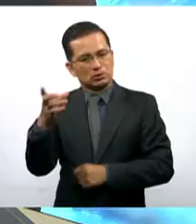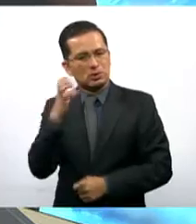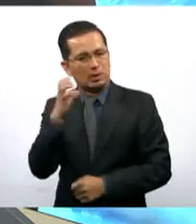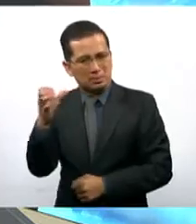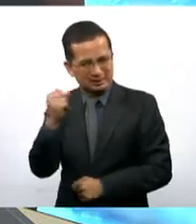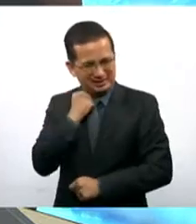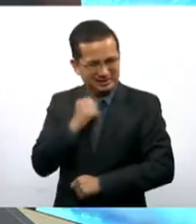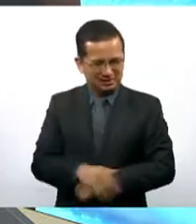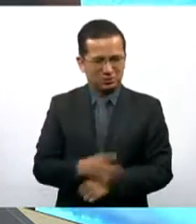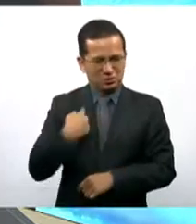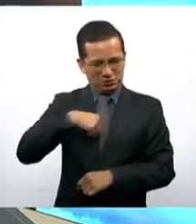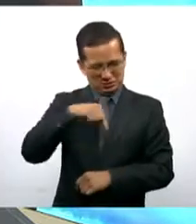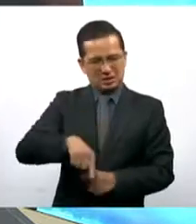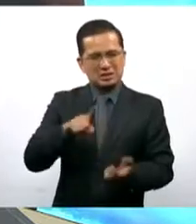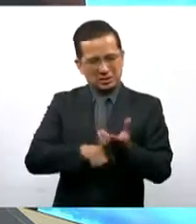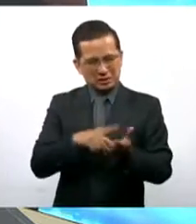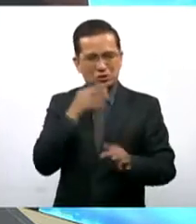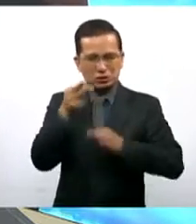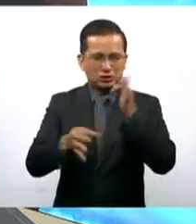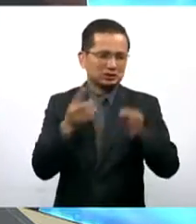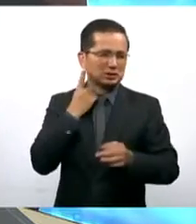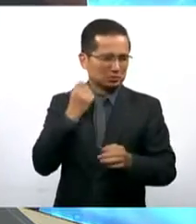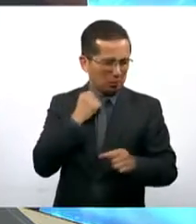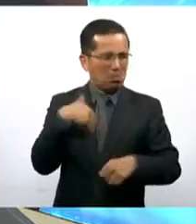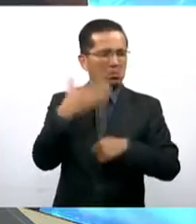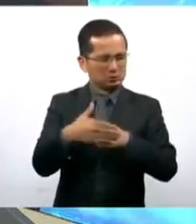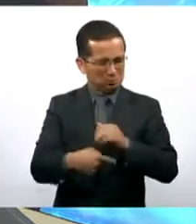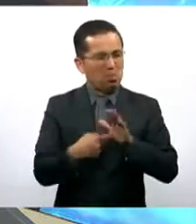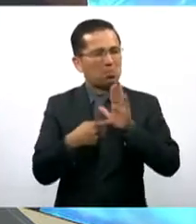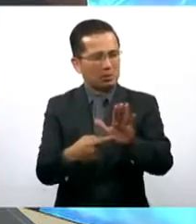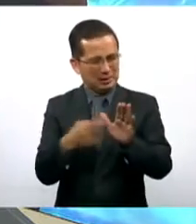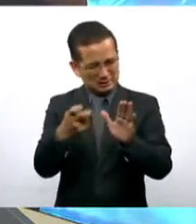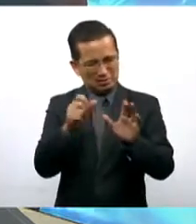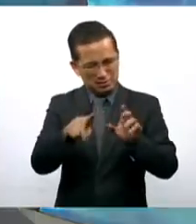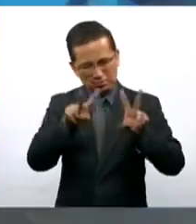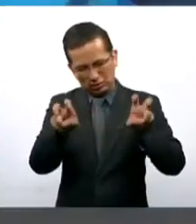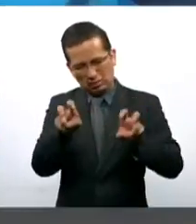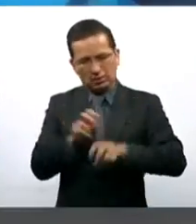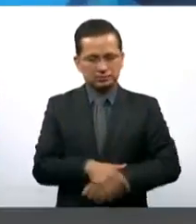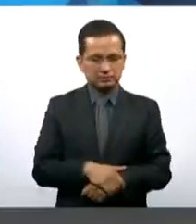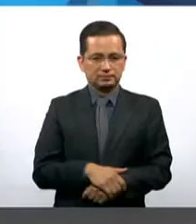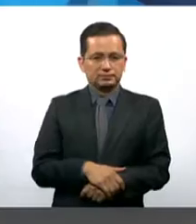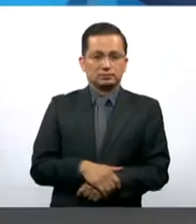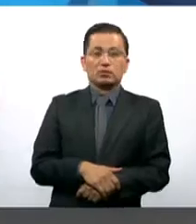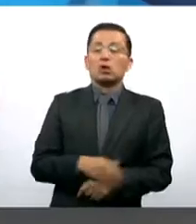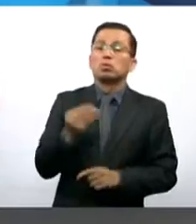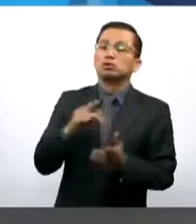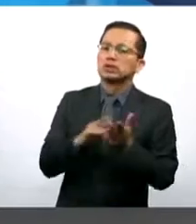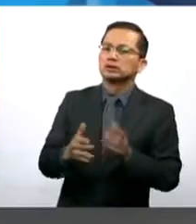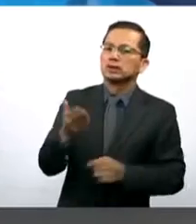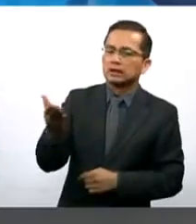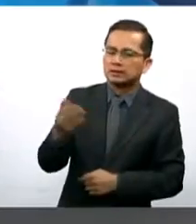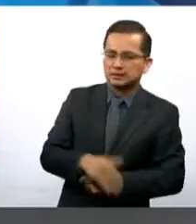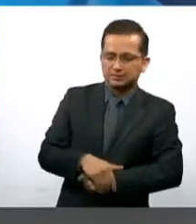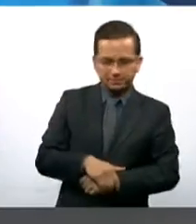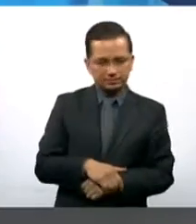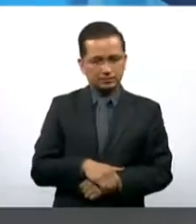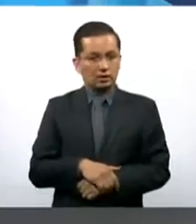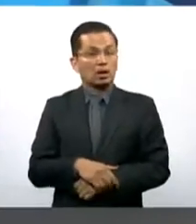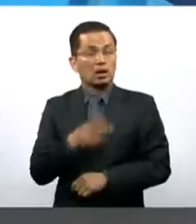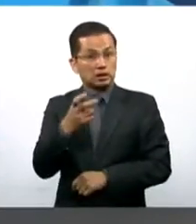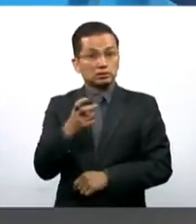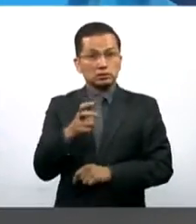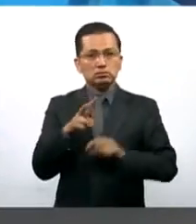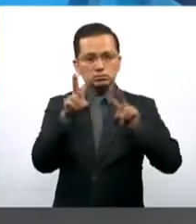le estaremos informando. Muchas gracias Isabel, Isabel Uribe, nuestra jefa de información. Con estos datos importantes,